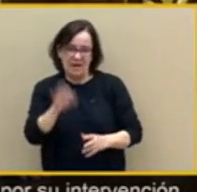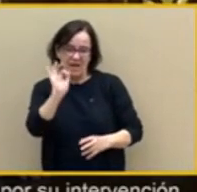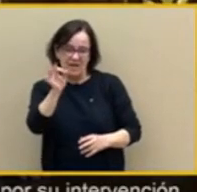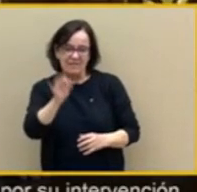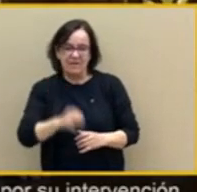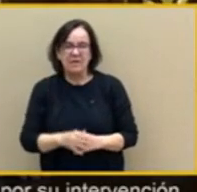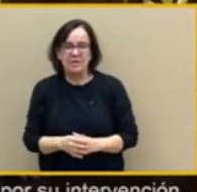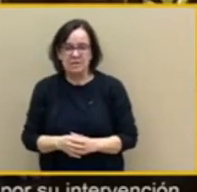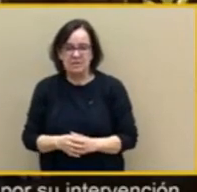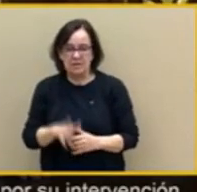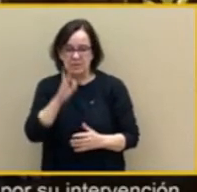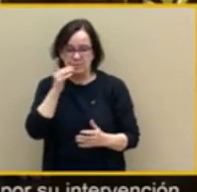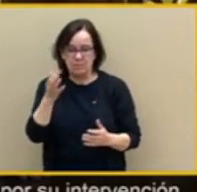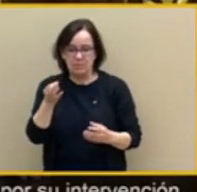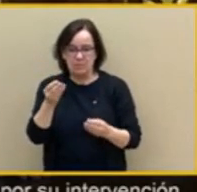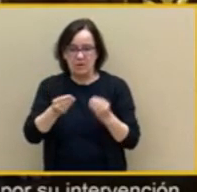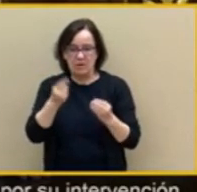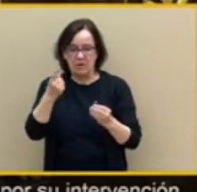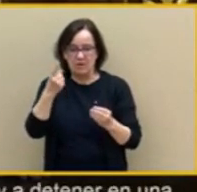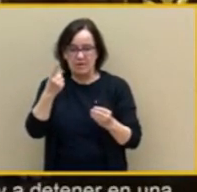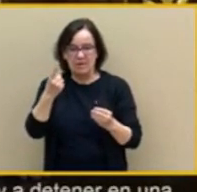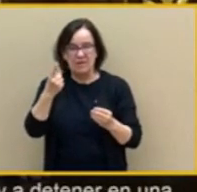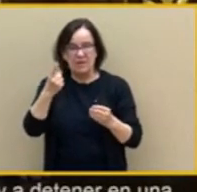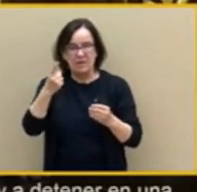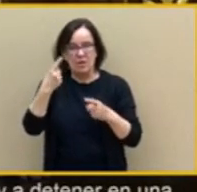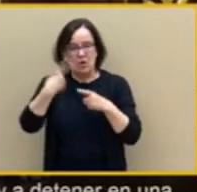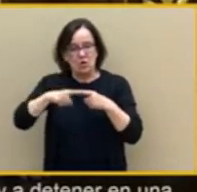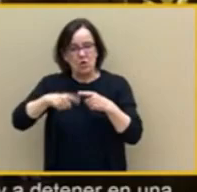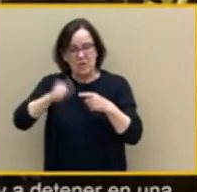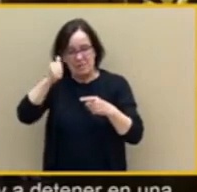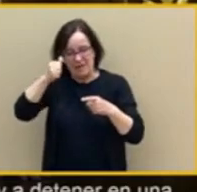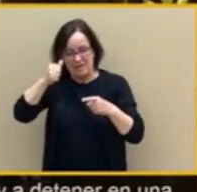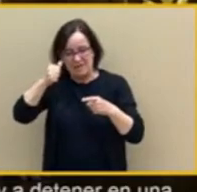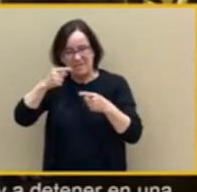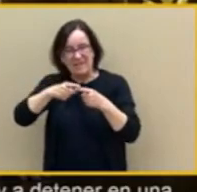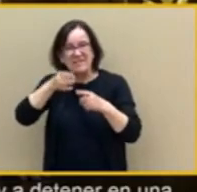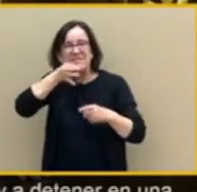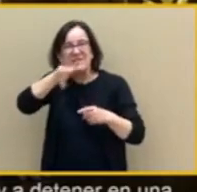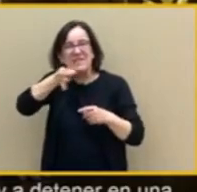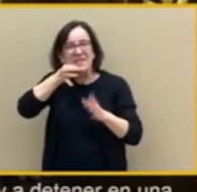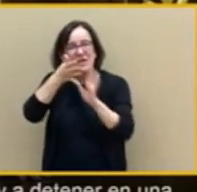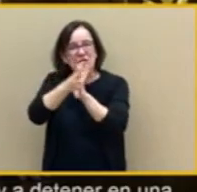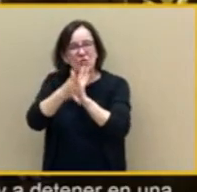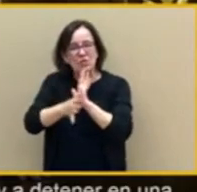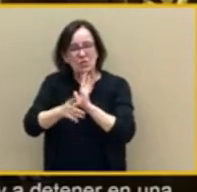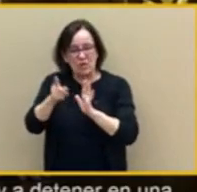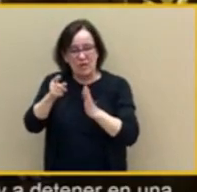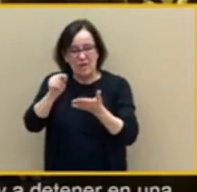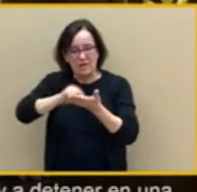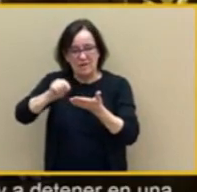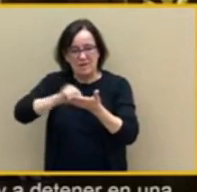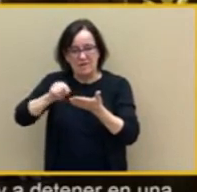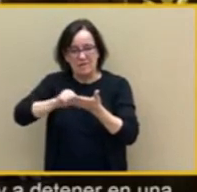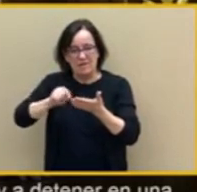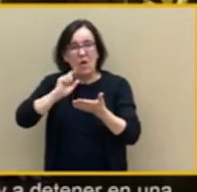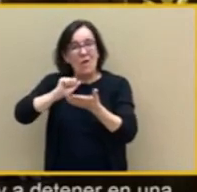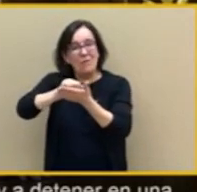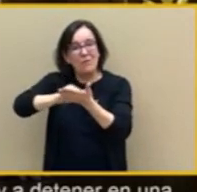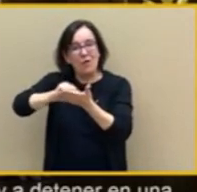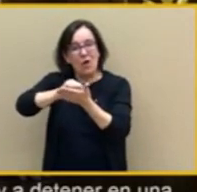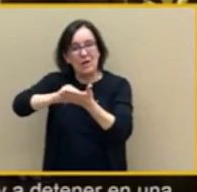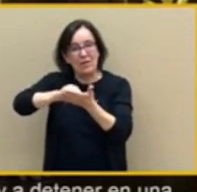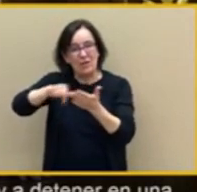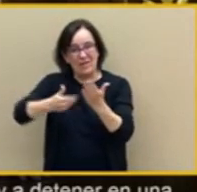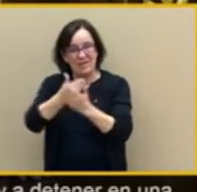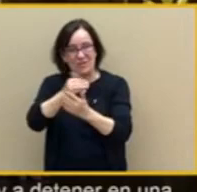de su discurso y lo que ha escrito a modo de borrador estos días que creo que merecen análisis y,